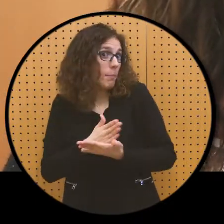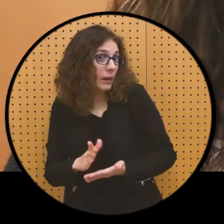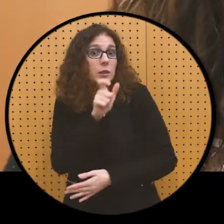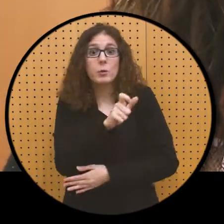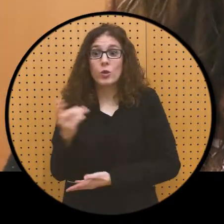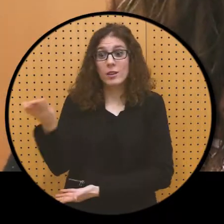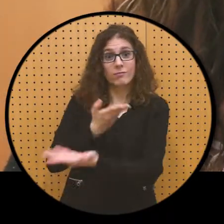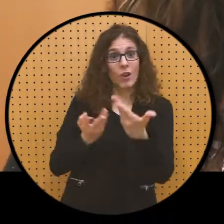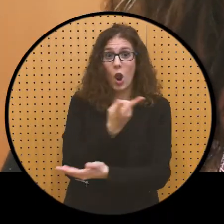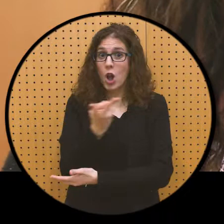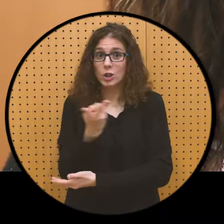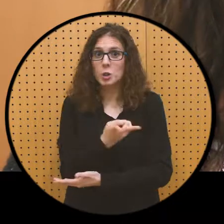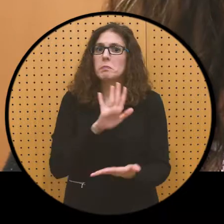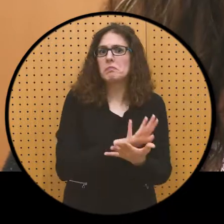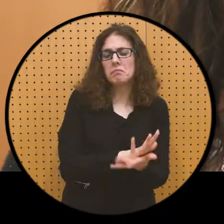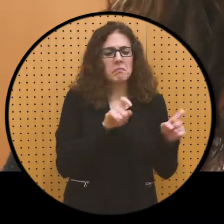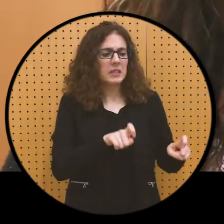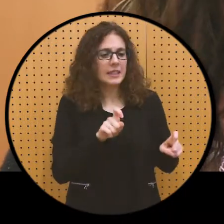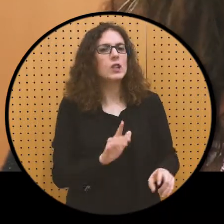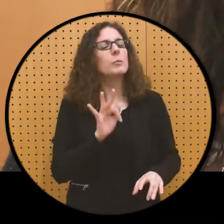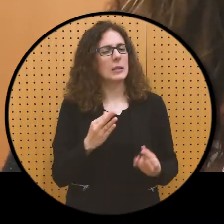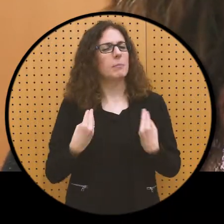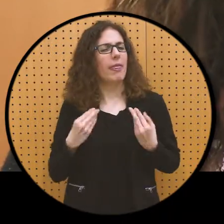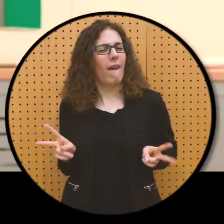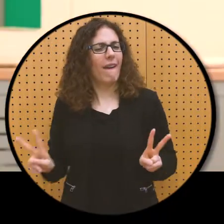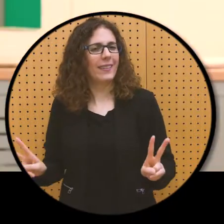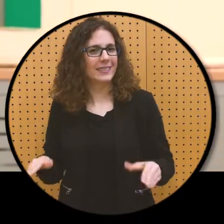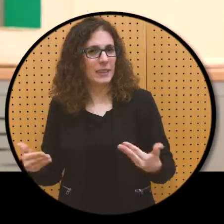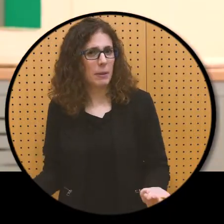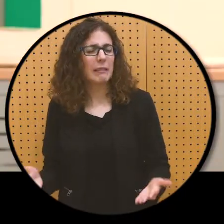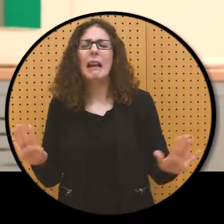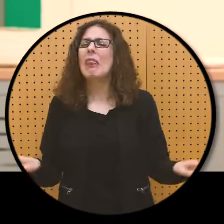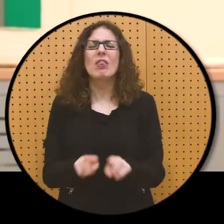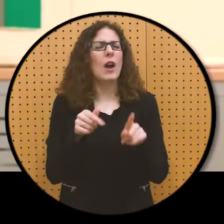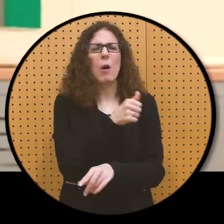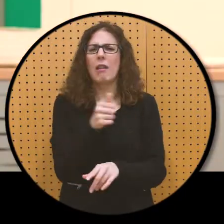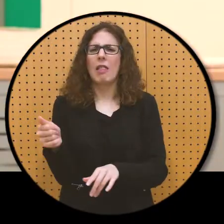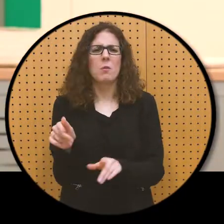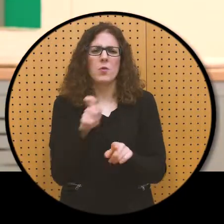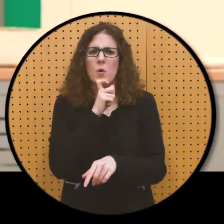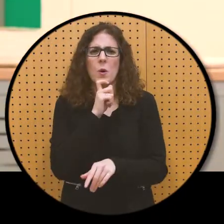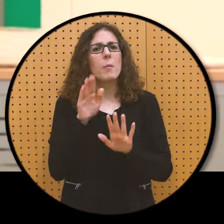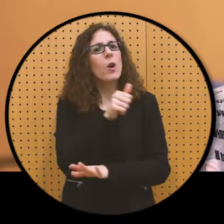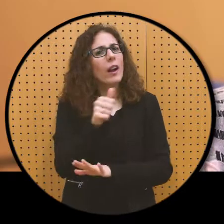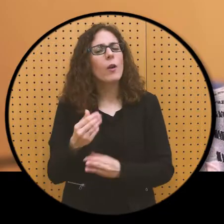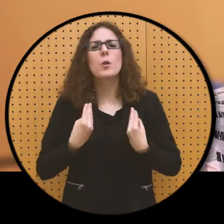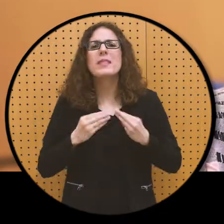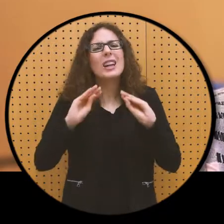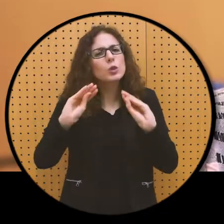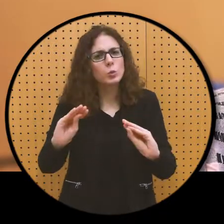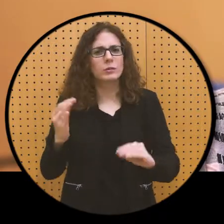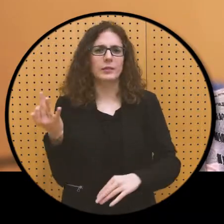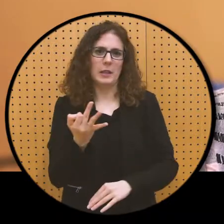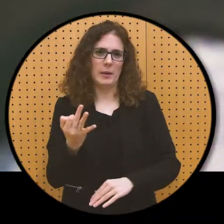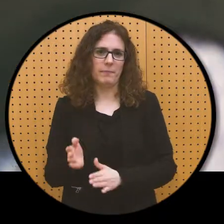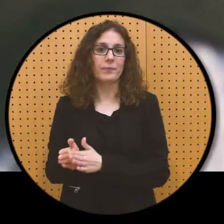la tranquilidad y el descanso con una vida activa. De cualquier modo, lo importante es que cada cual lleve adelante su proyecto de vida. En la Escuela de